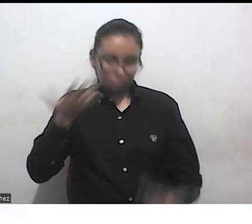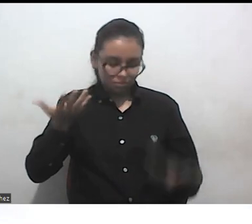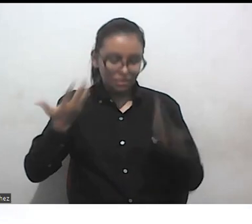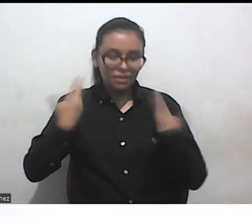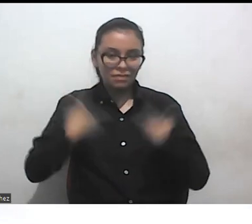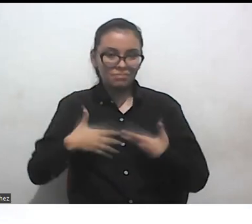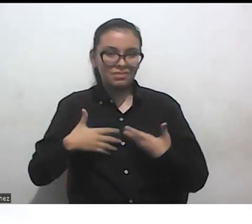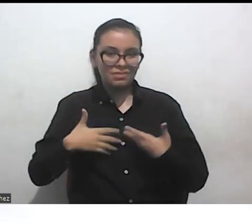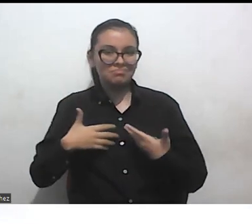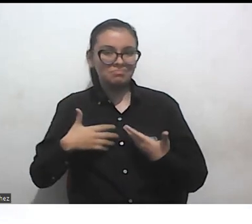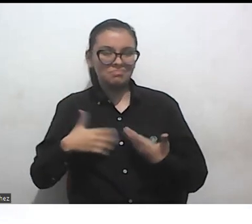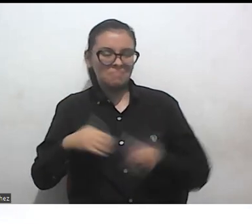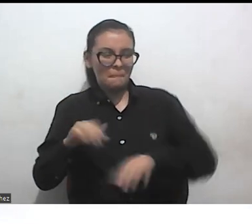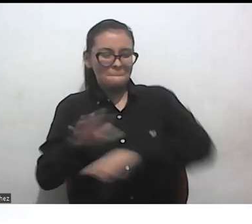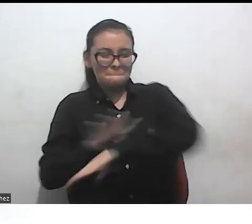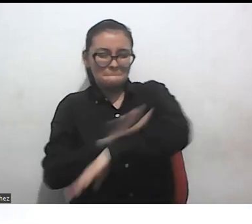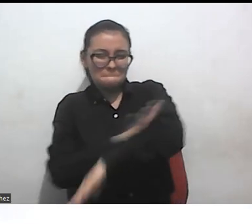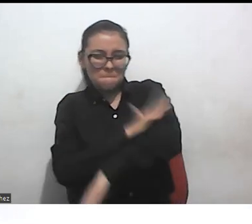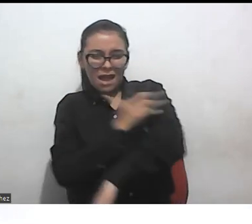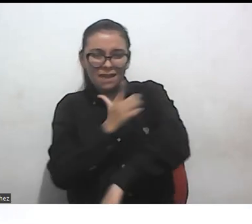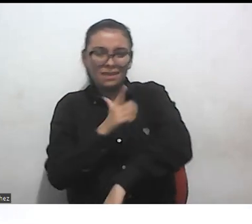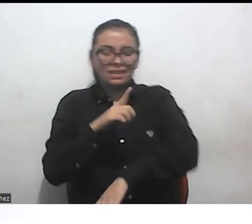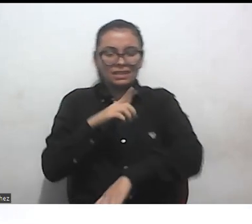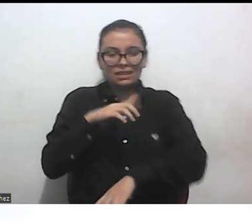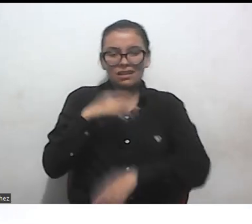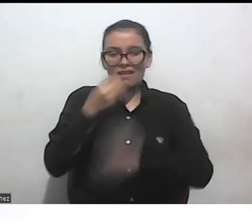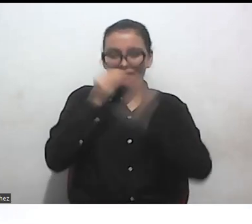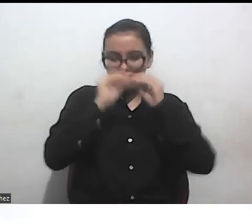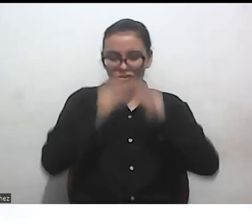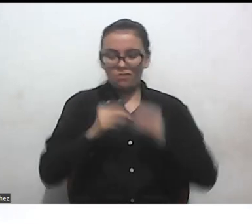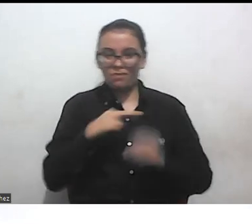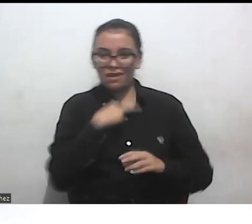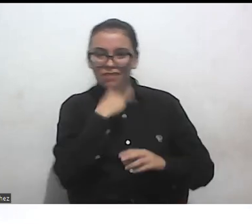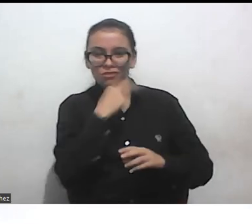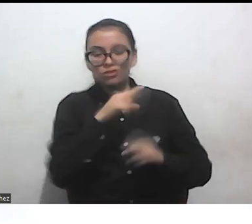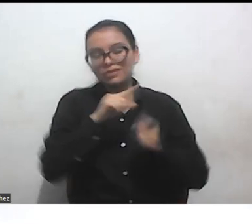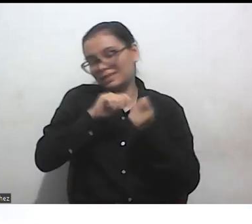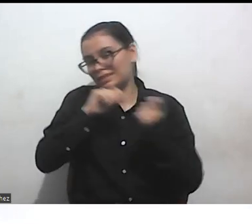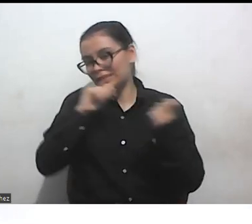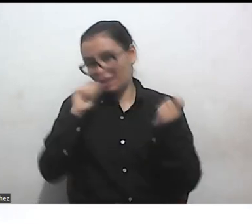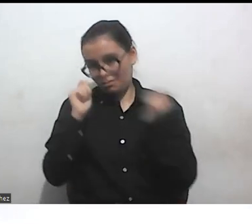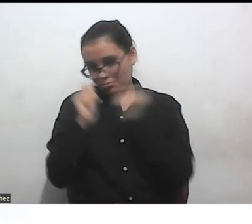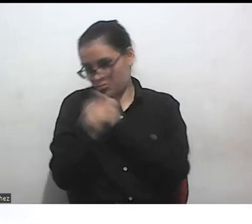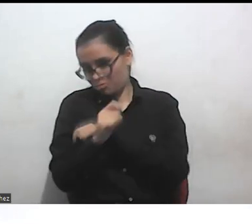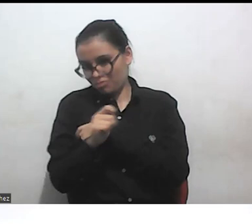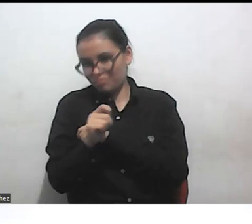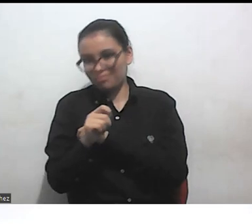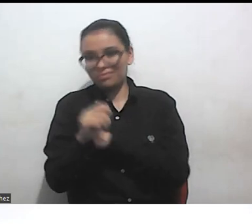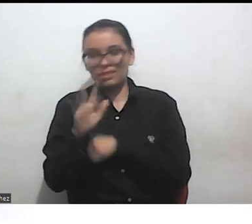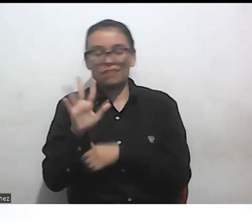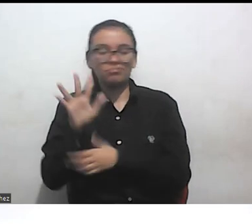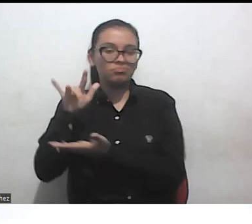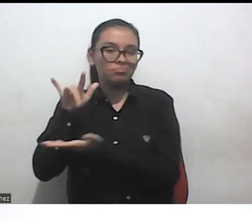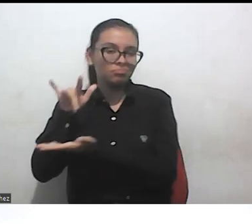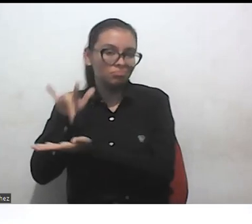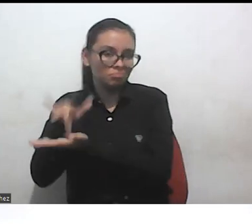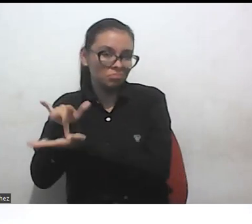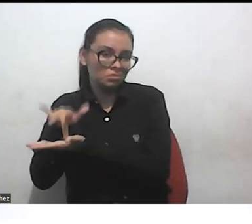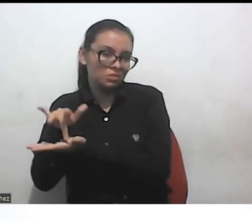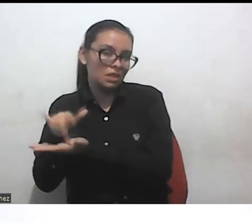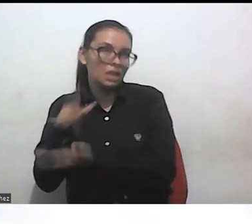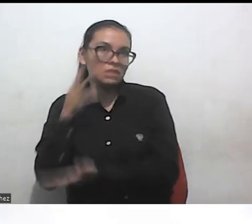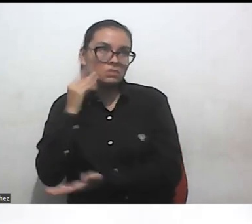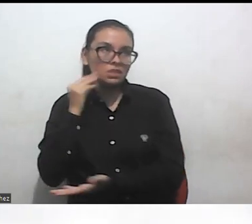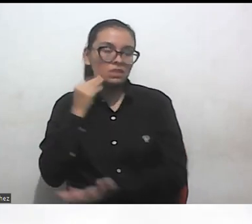se modificó, y creo que las tres acá tenemos la experiencia de inmigración de